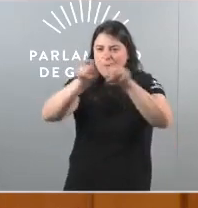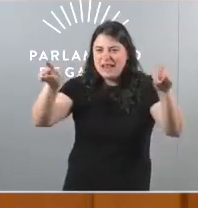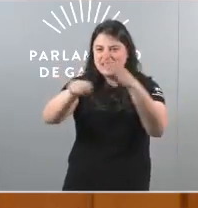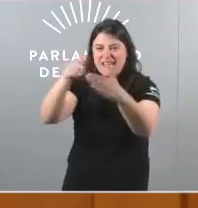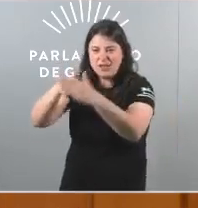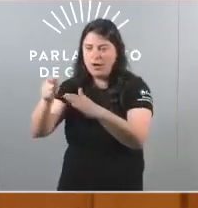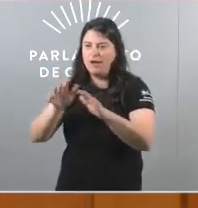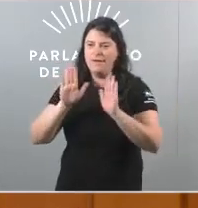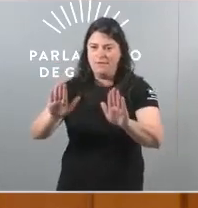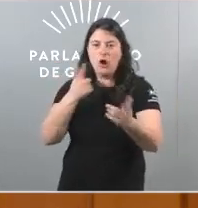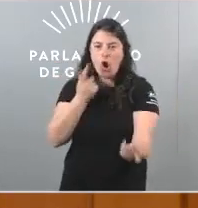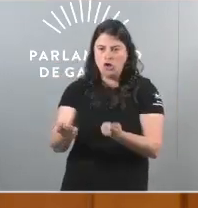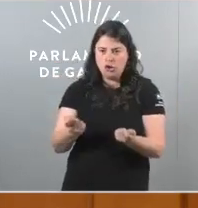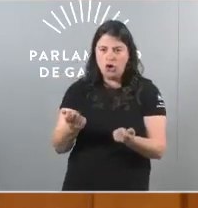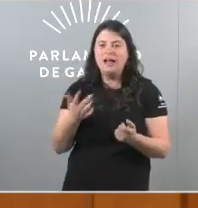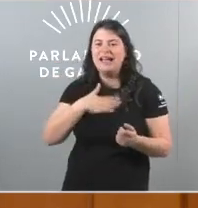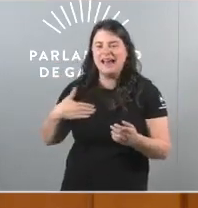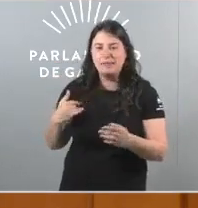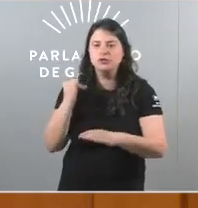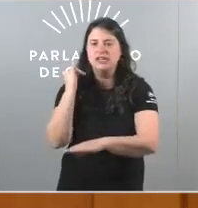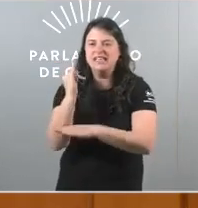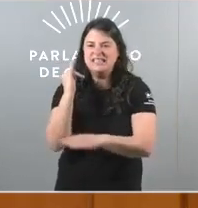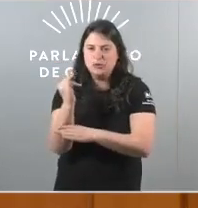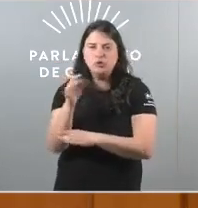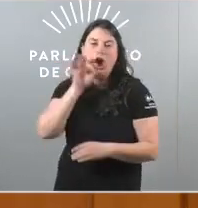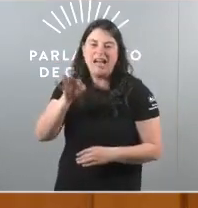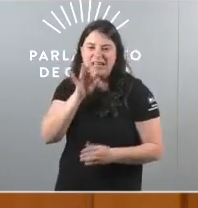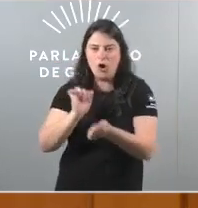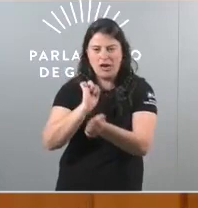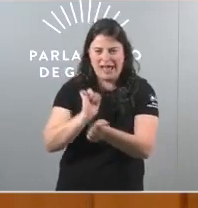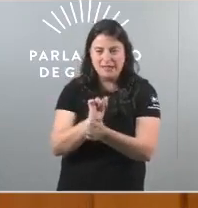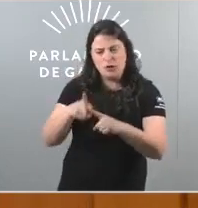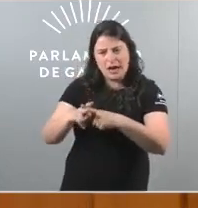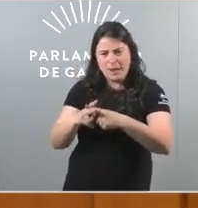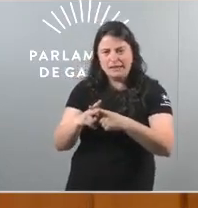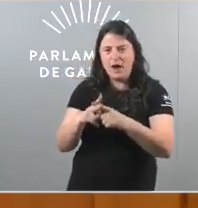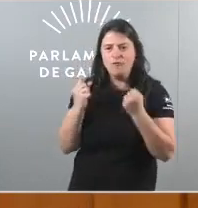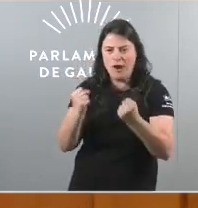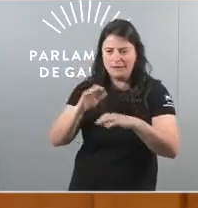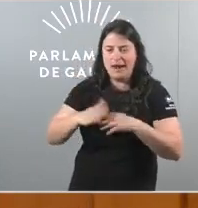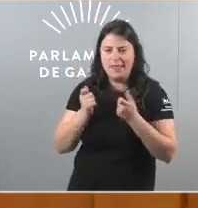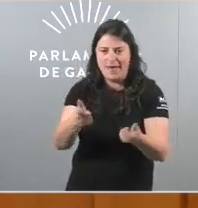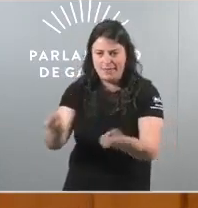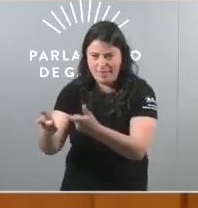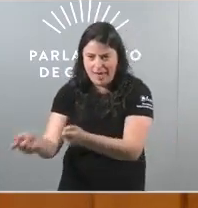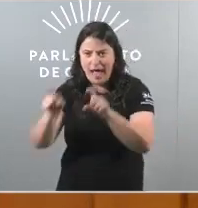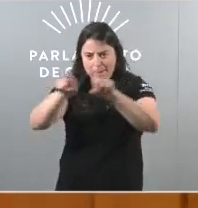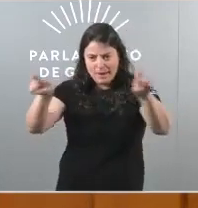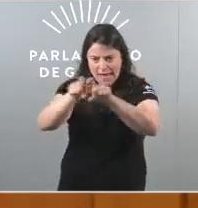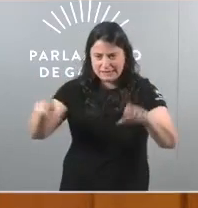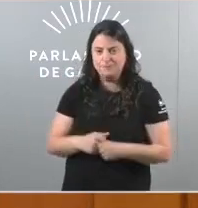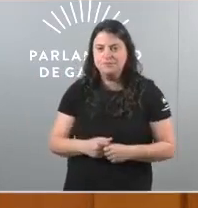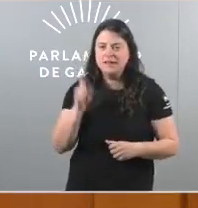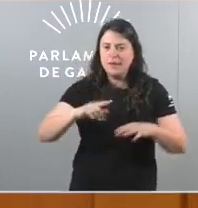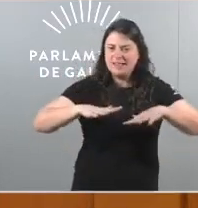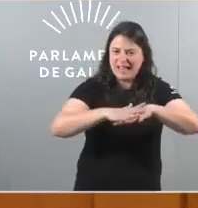dotándonos dun Instituto Galego de Crédito como unha ferramenta potente para actuar e potenciaremos un tecido